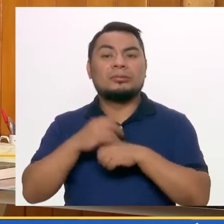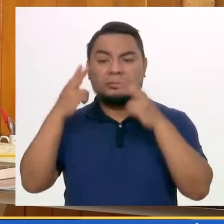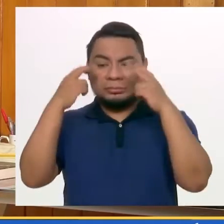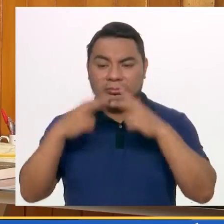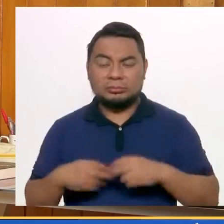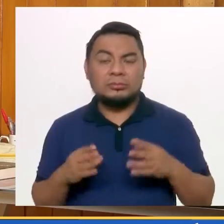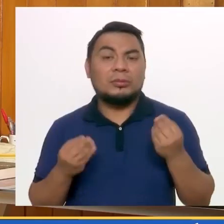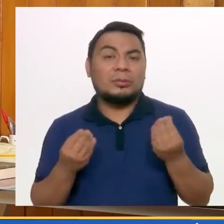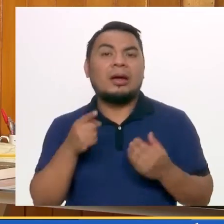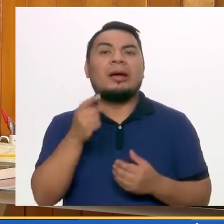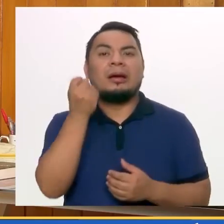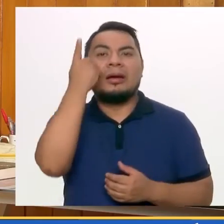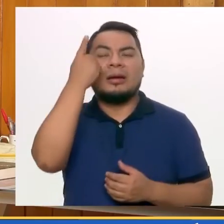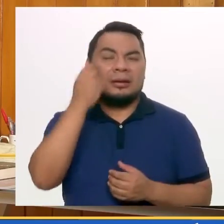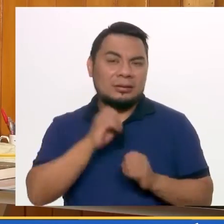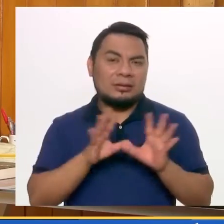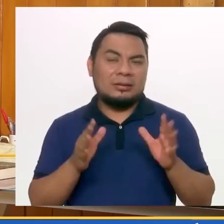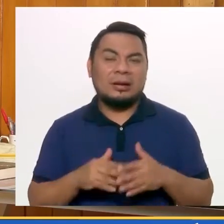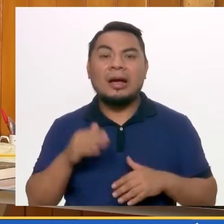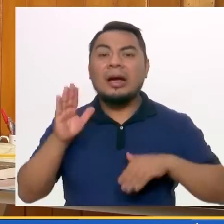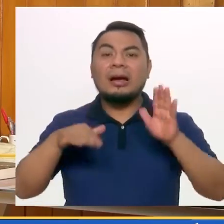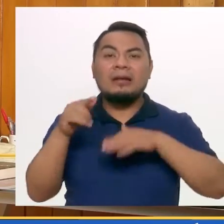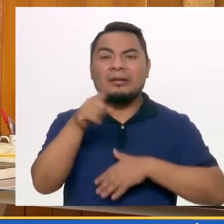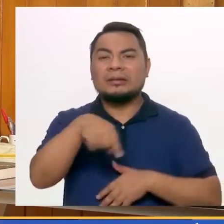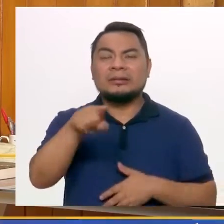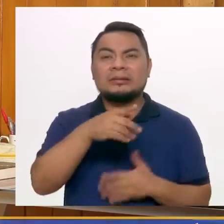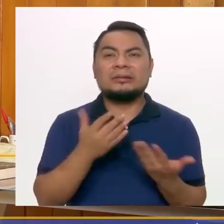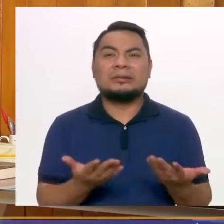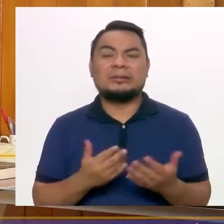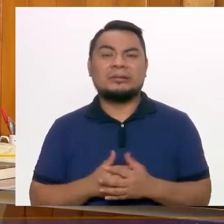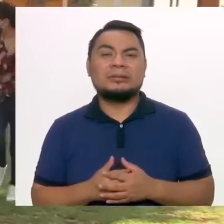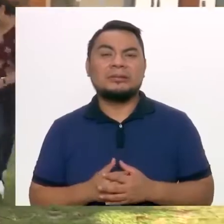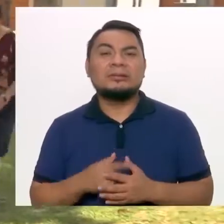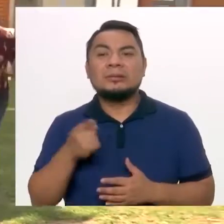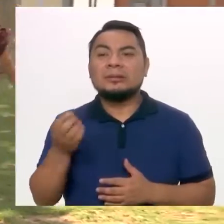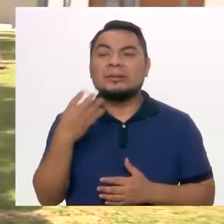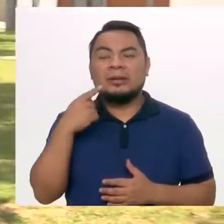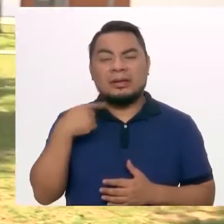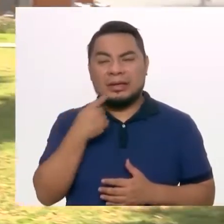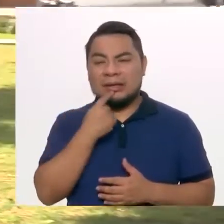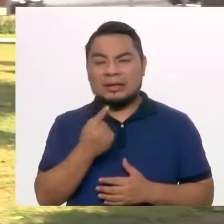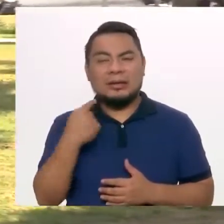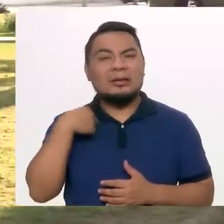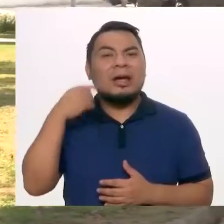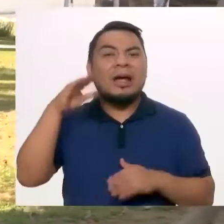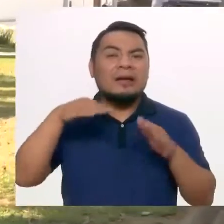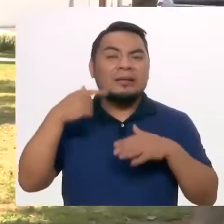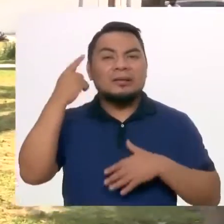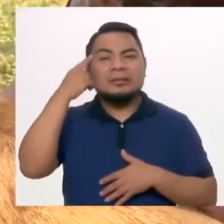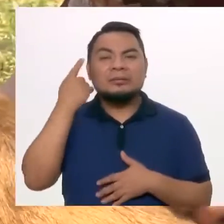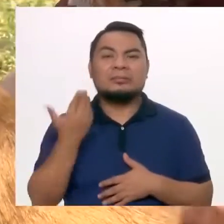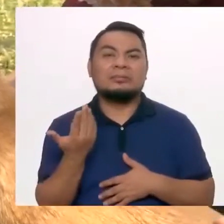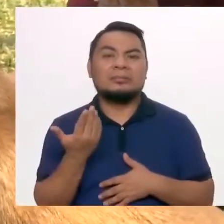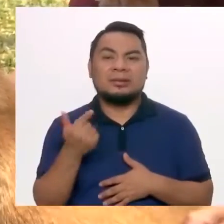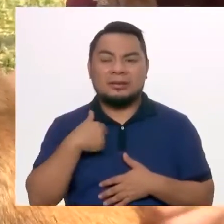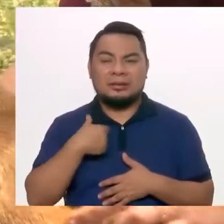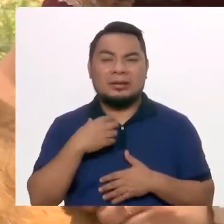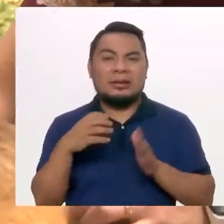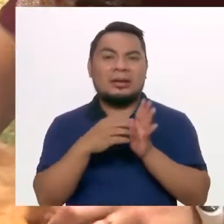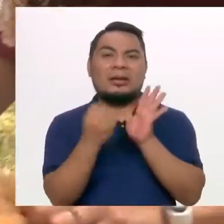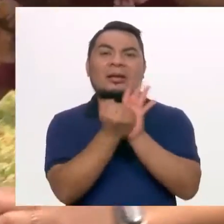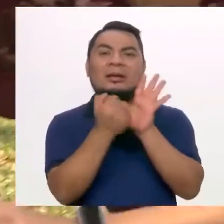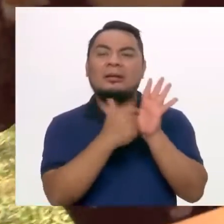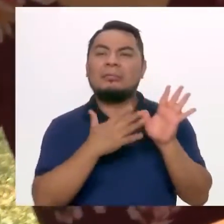una evaluación porque, de hecho, a veces dicen como que es como